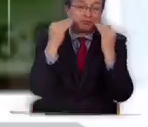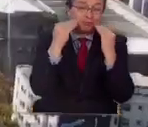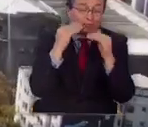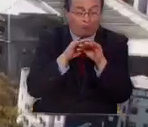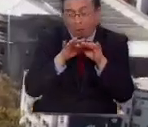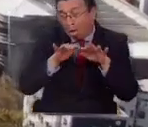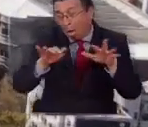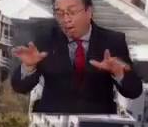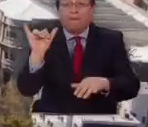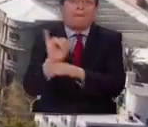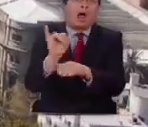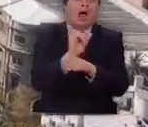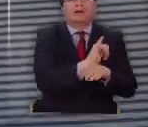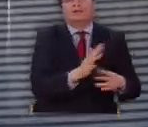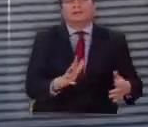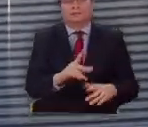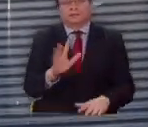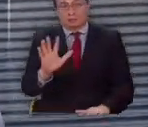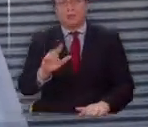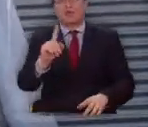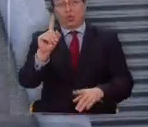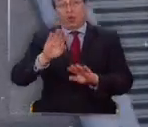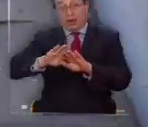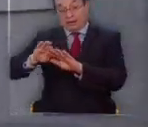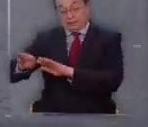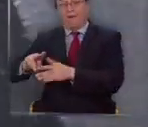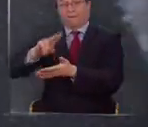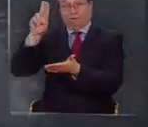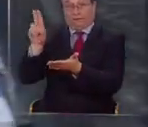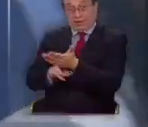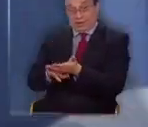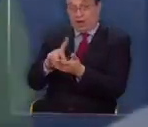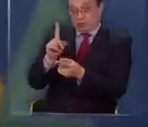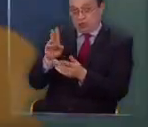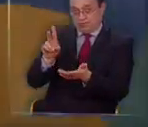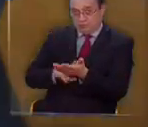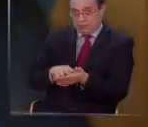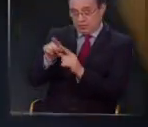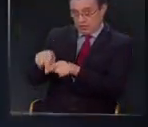Antes, vamos con una historia real donde se ayudan las redes sociales.